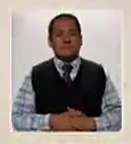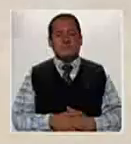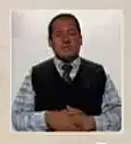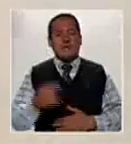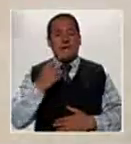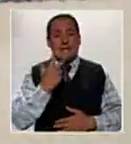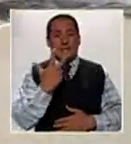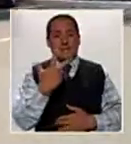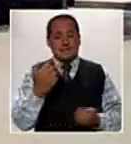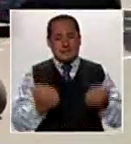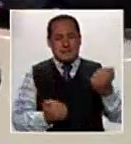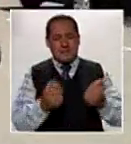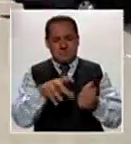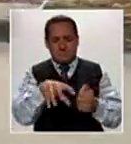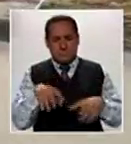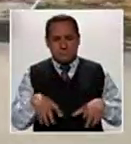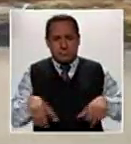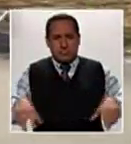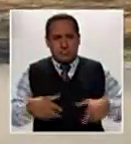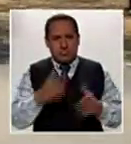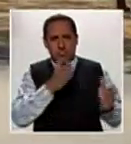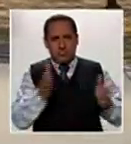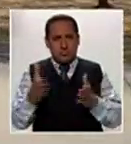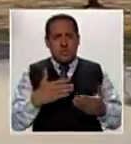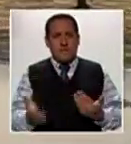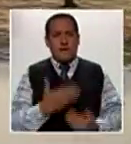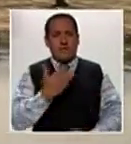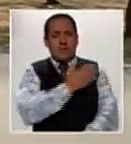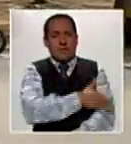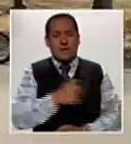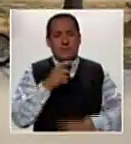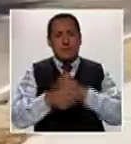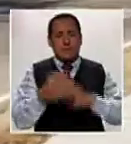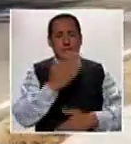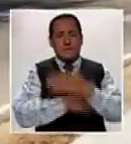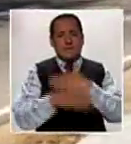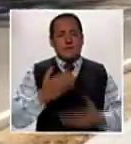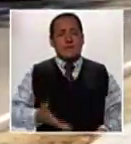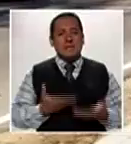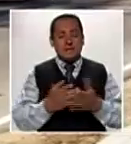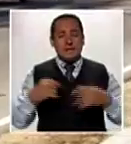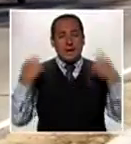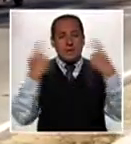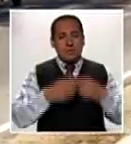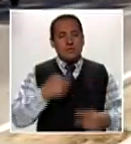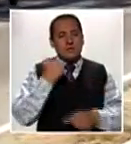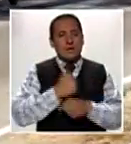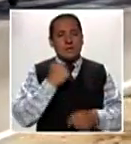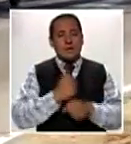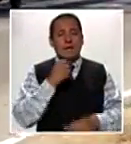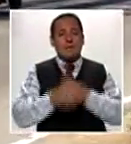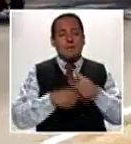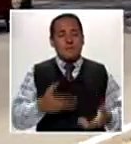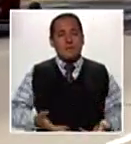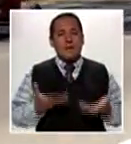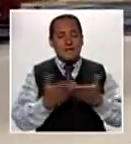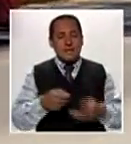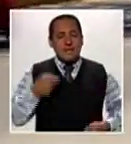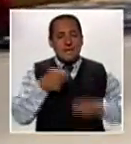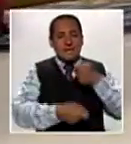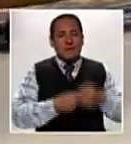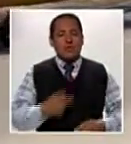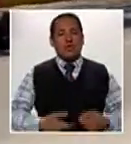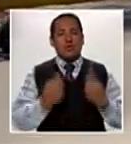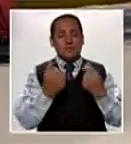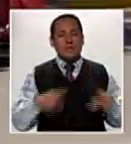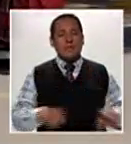El trimóvil, enfocado al bienestar de las personas con discapacidad, brinda la oportunidad de trabajar para generar ingresos